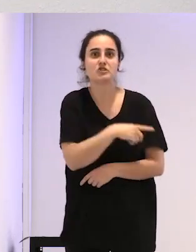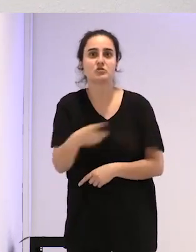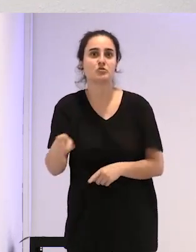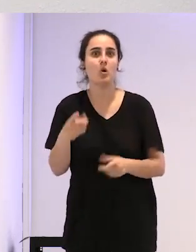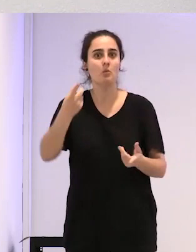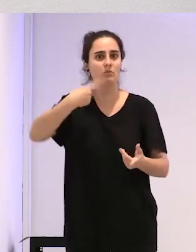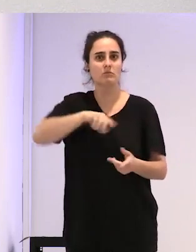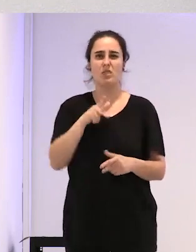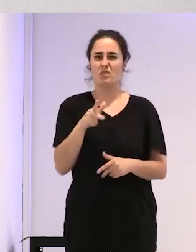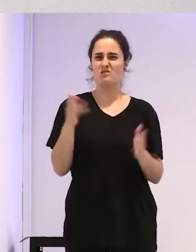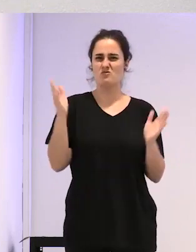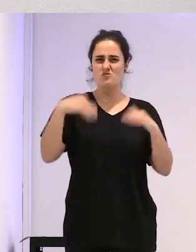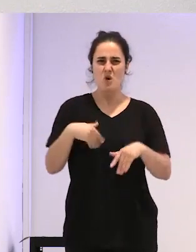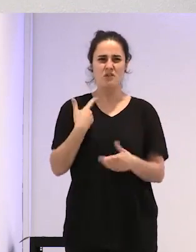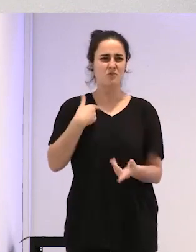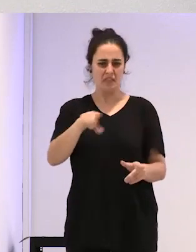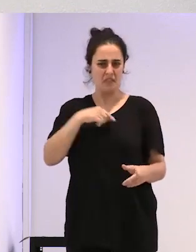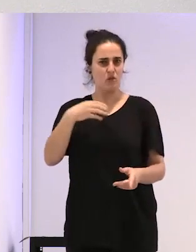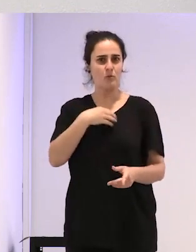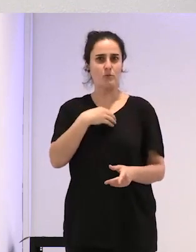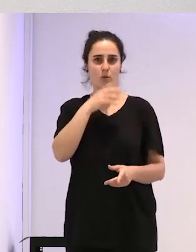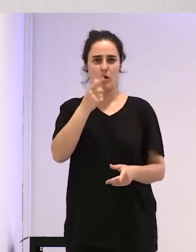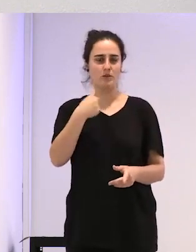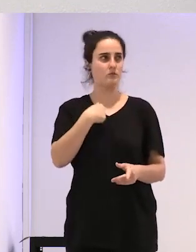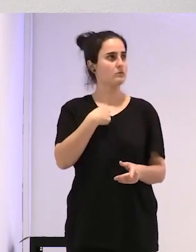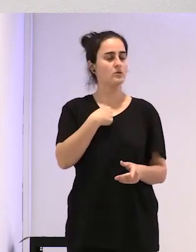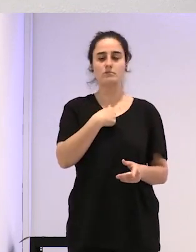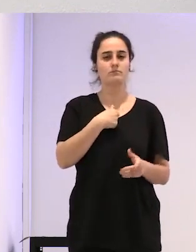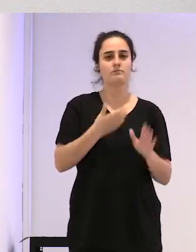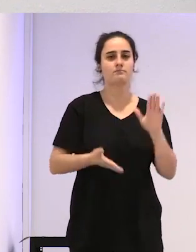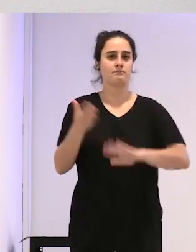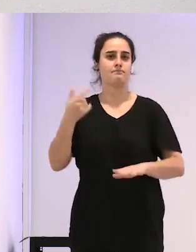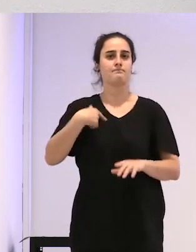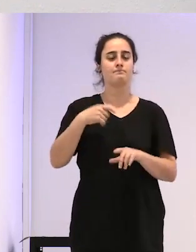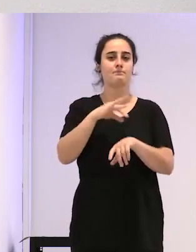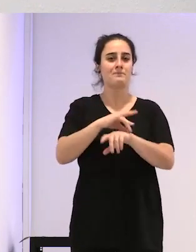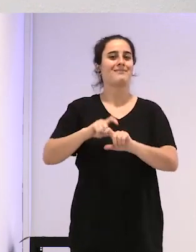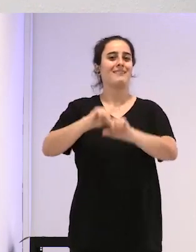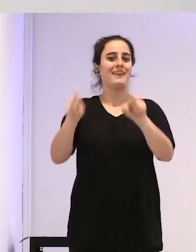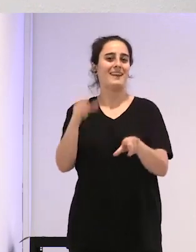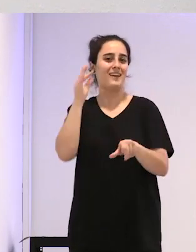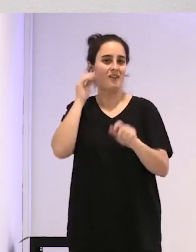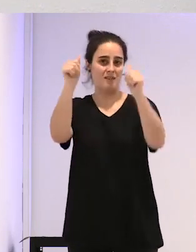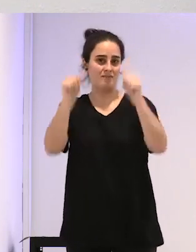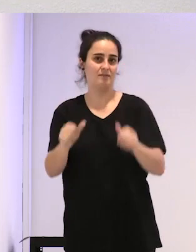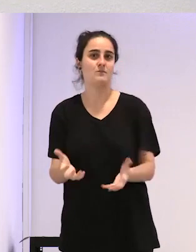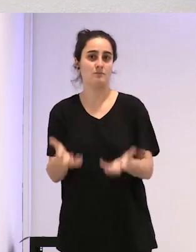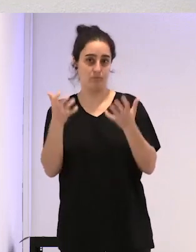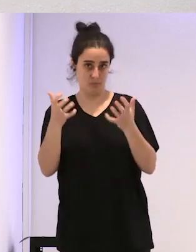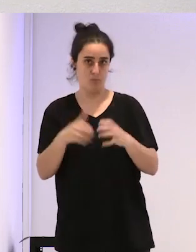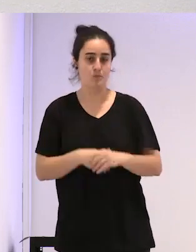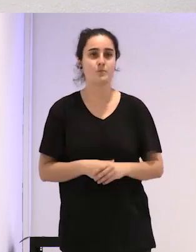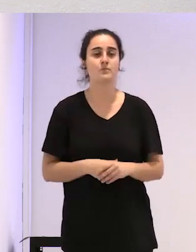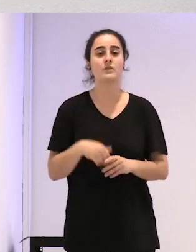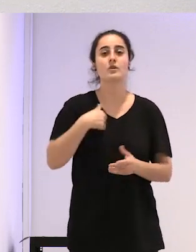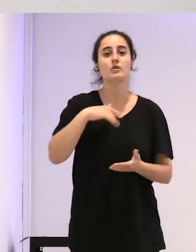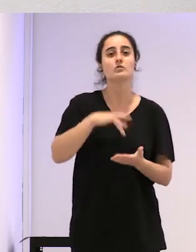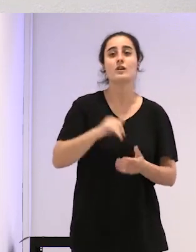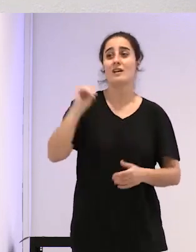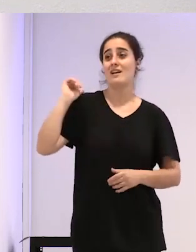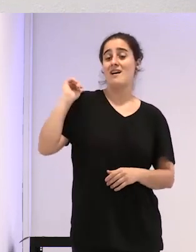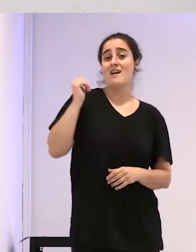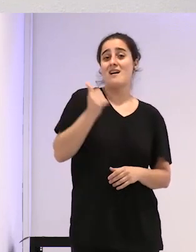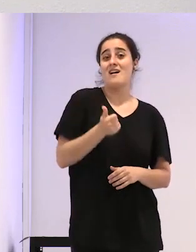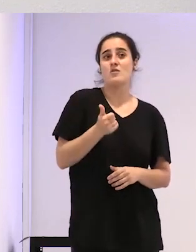bueno, esto es lo que me motivó a entrar en el campo de la ginecología. He estado muchos años en este... Mi idea